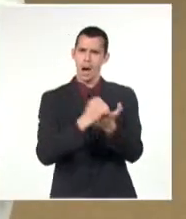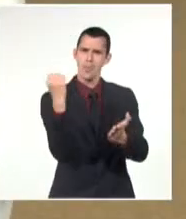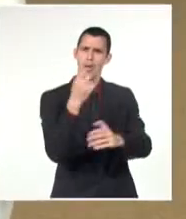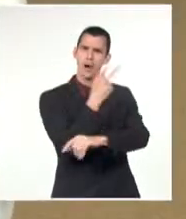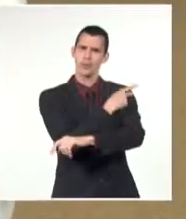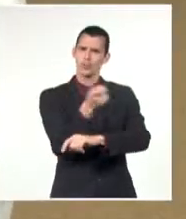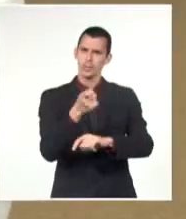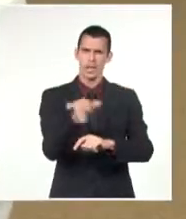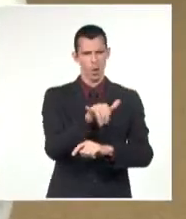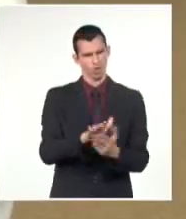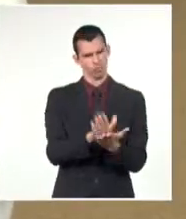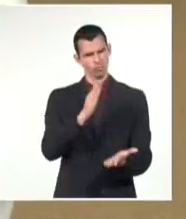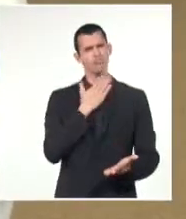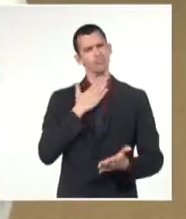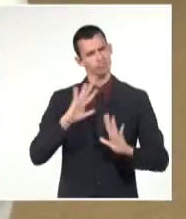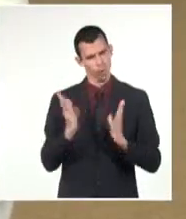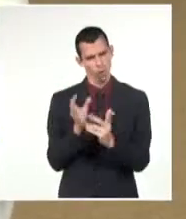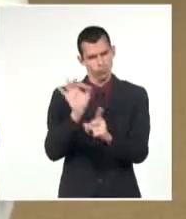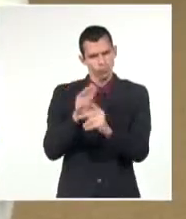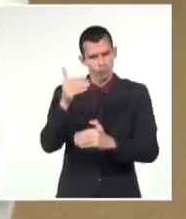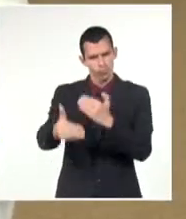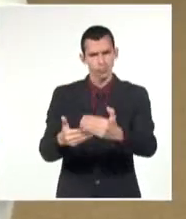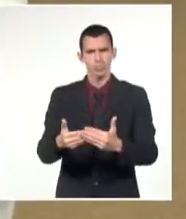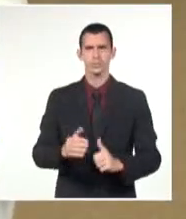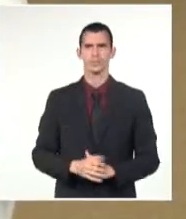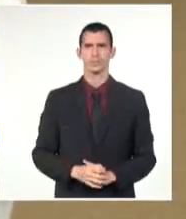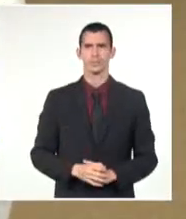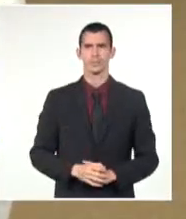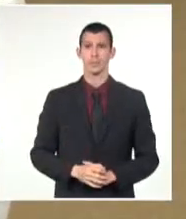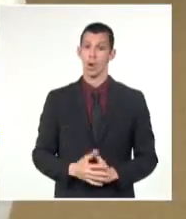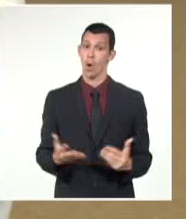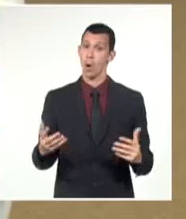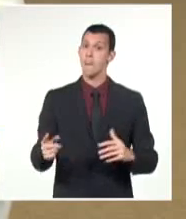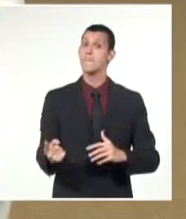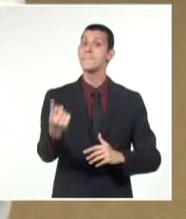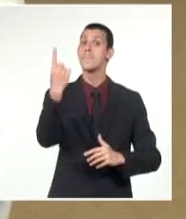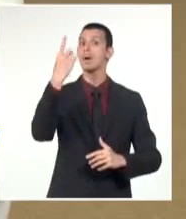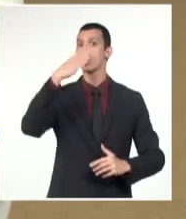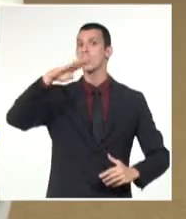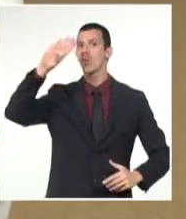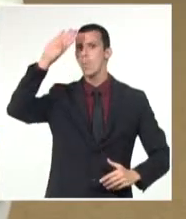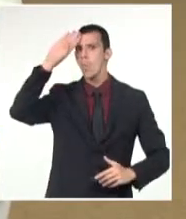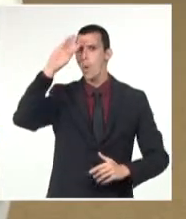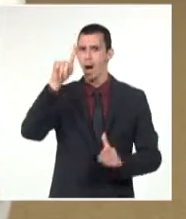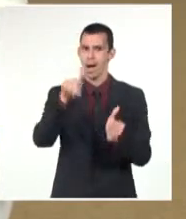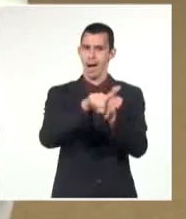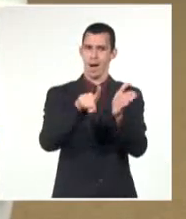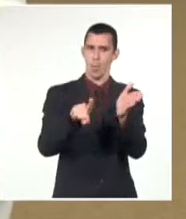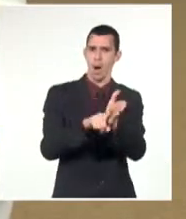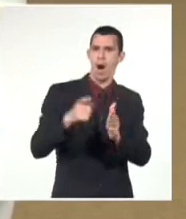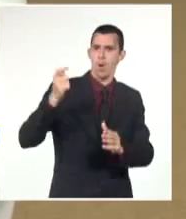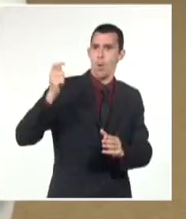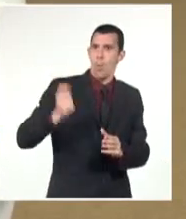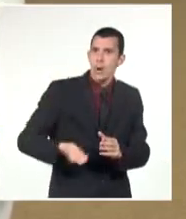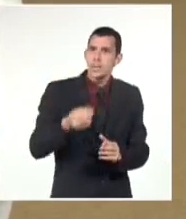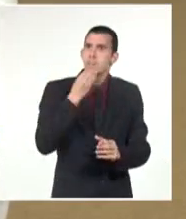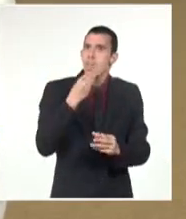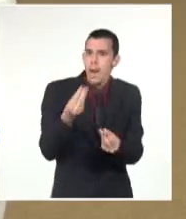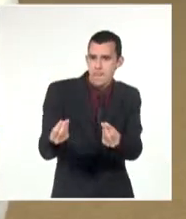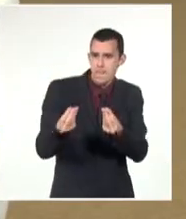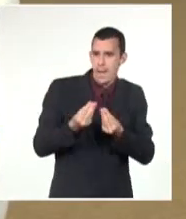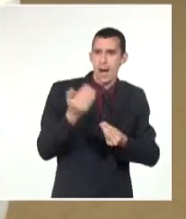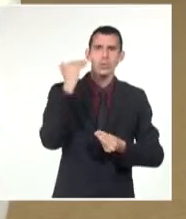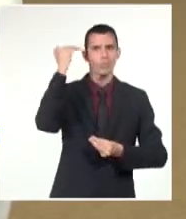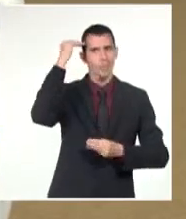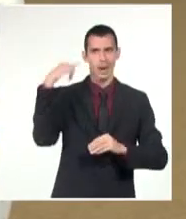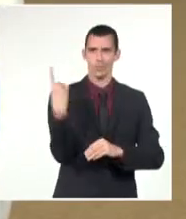histórico para Cuba porque no existen precedentes de acciones de superación de este tipo exclusivamente para jueces.